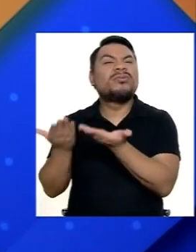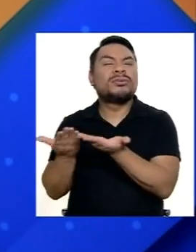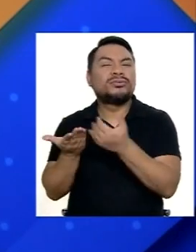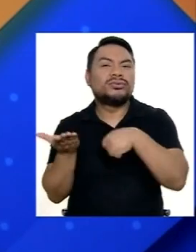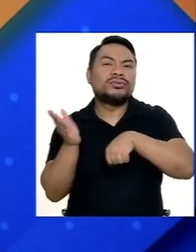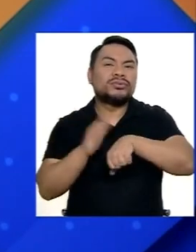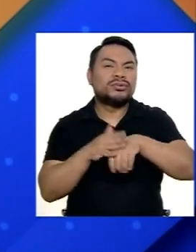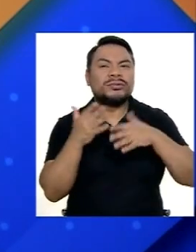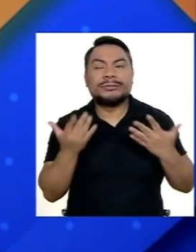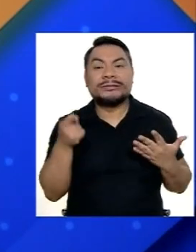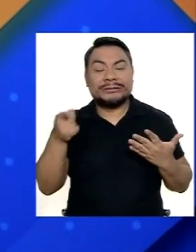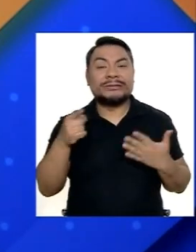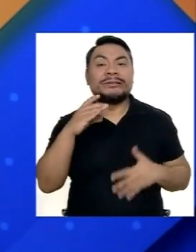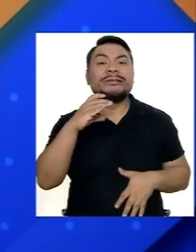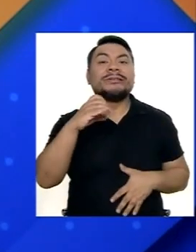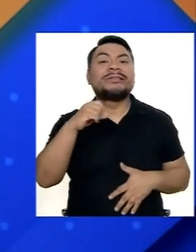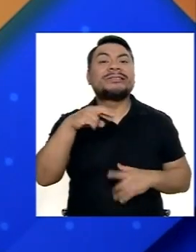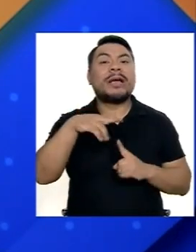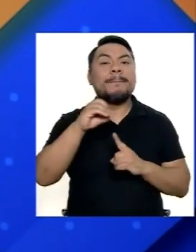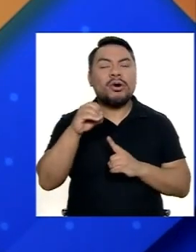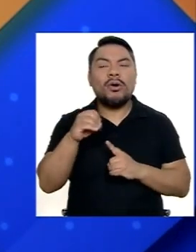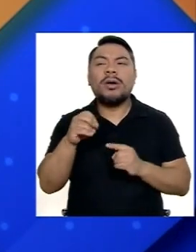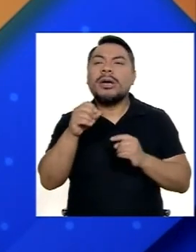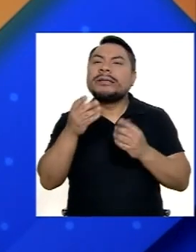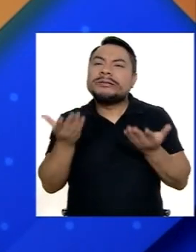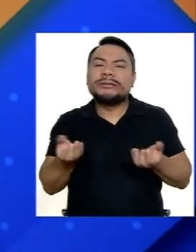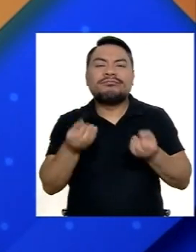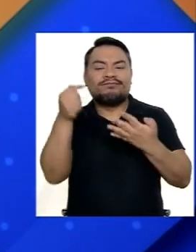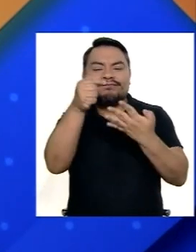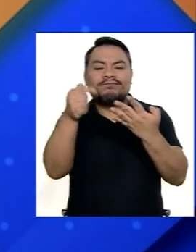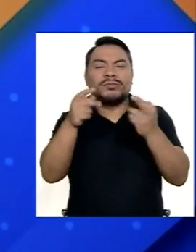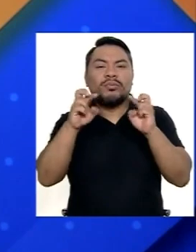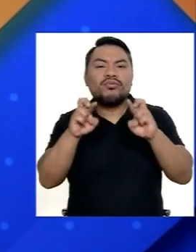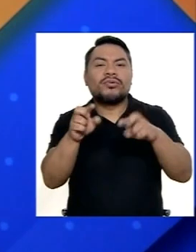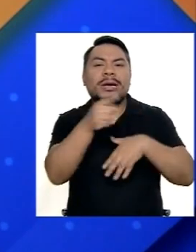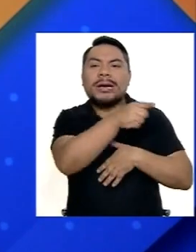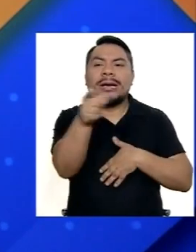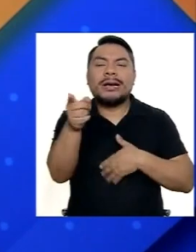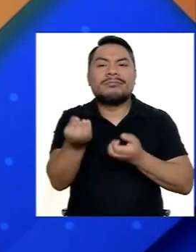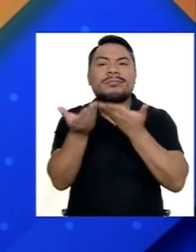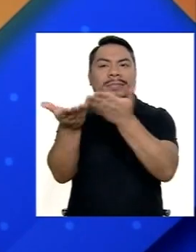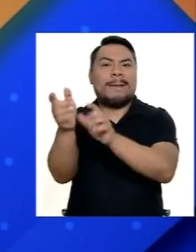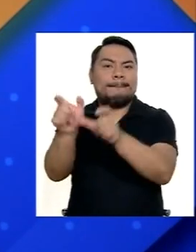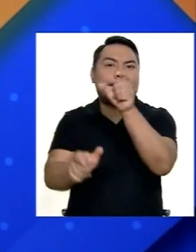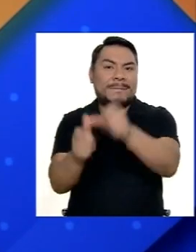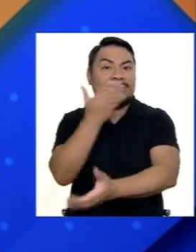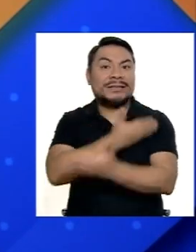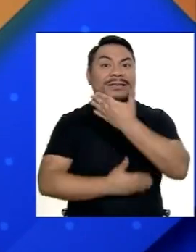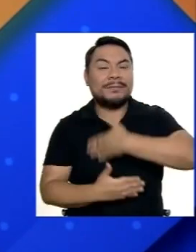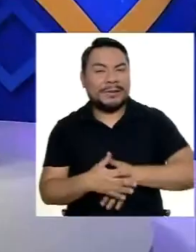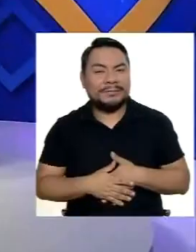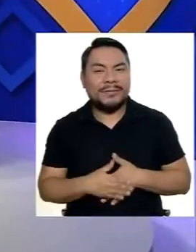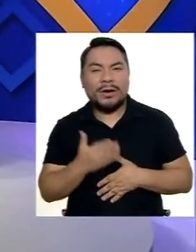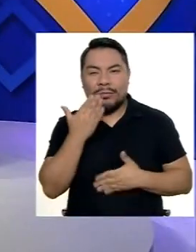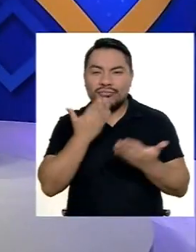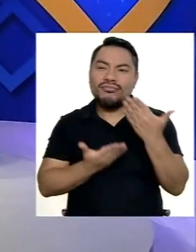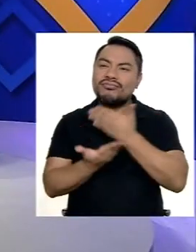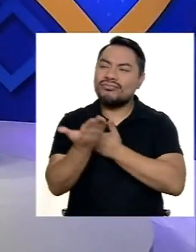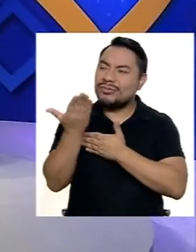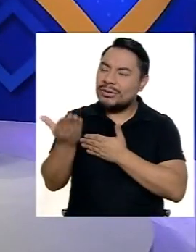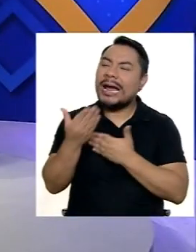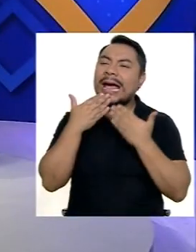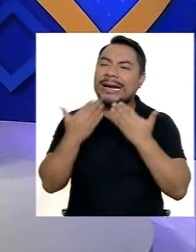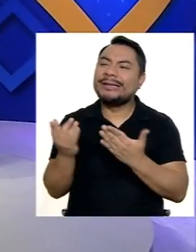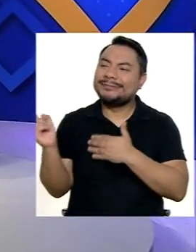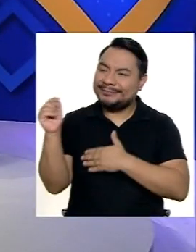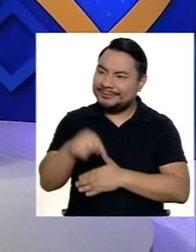Sobre justamente El CETPRO Y las oportunidades Que ofrece A las personas Con discapacidad Buenos días licenciado